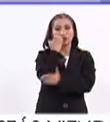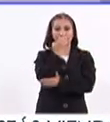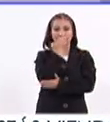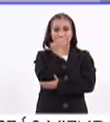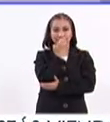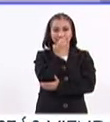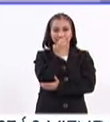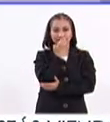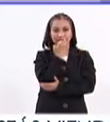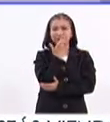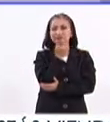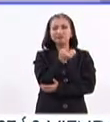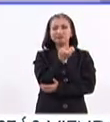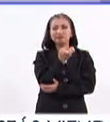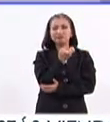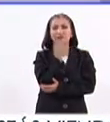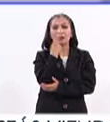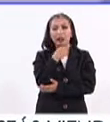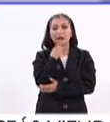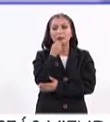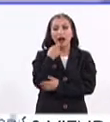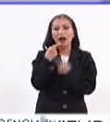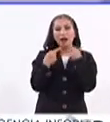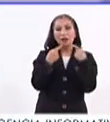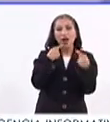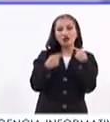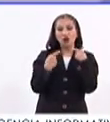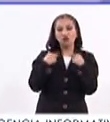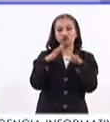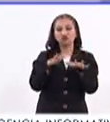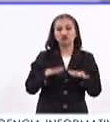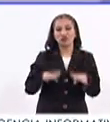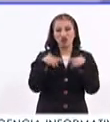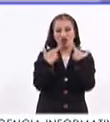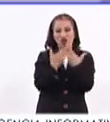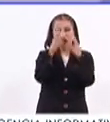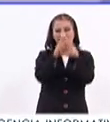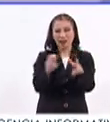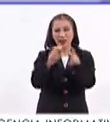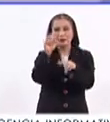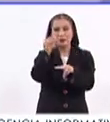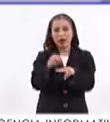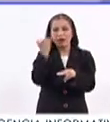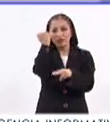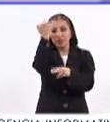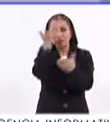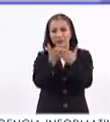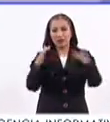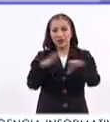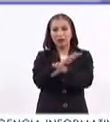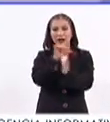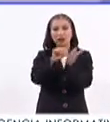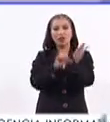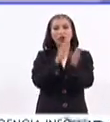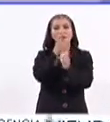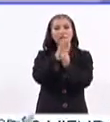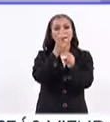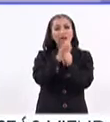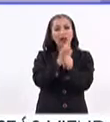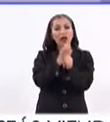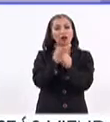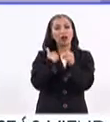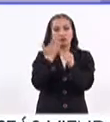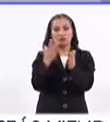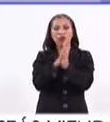las escuelas. Y esto también se está discutiendo durante las audiencias públicas de análisis de la iniciativa de reforma al artículo tercero,